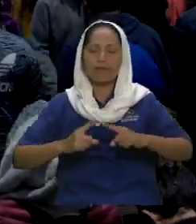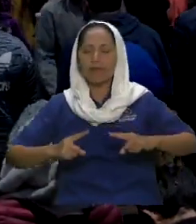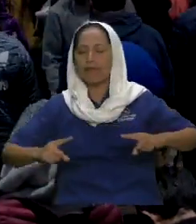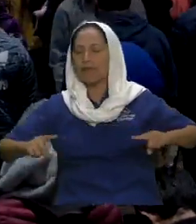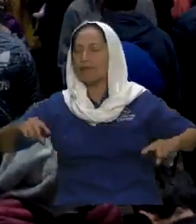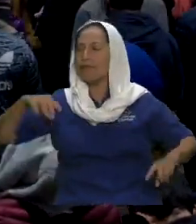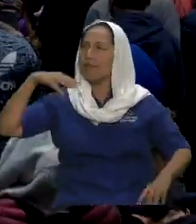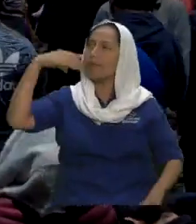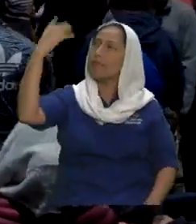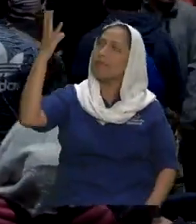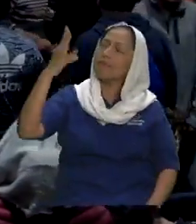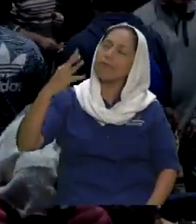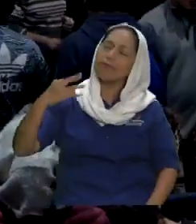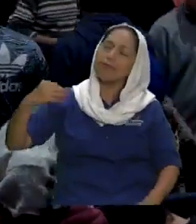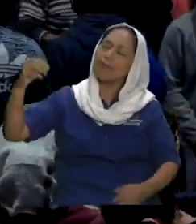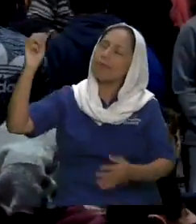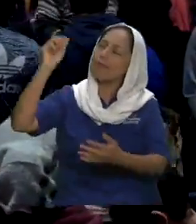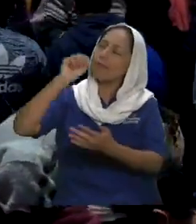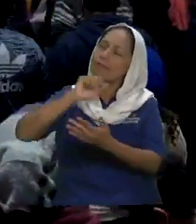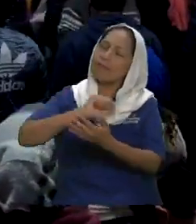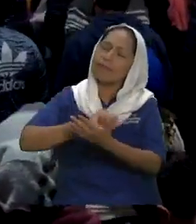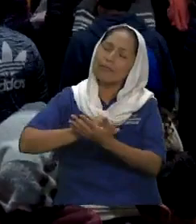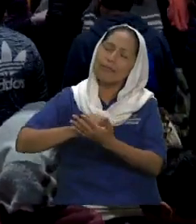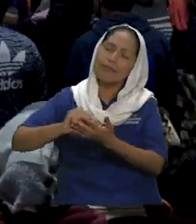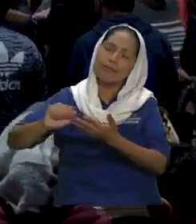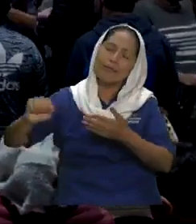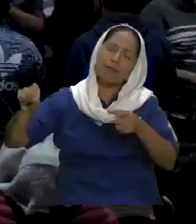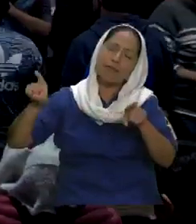y consolador